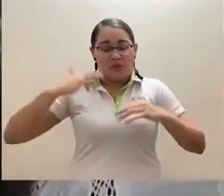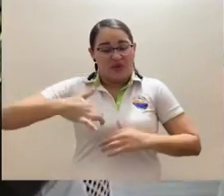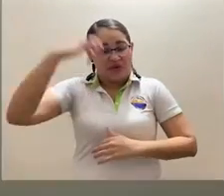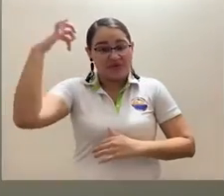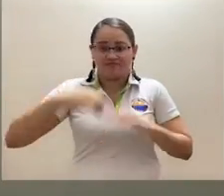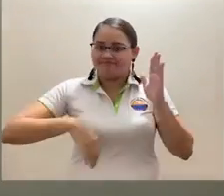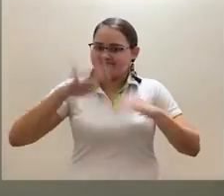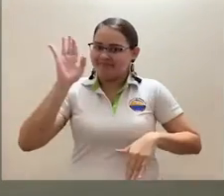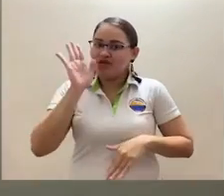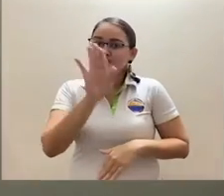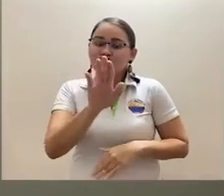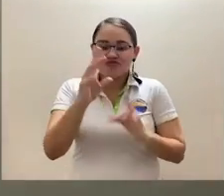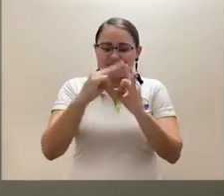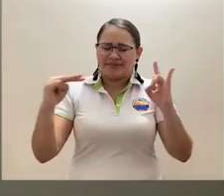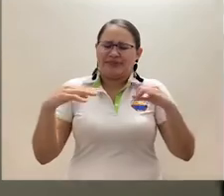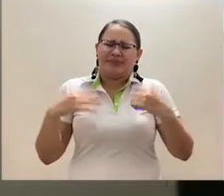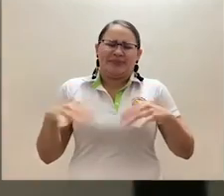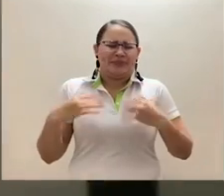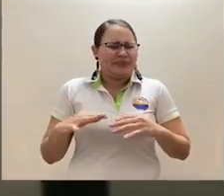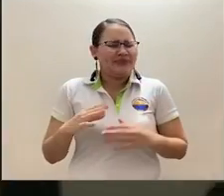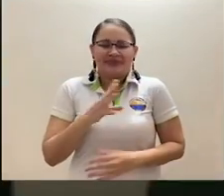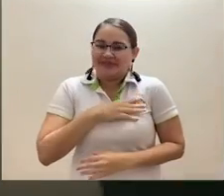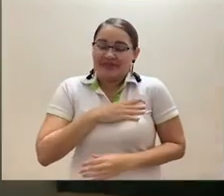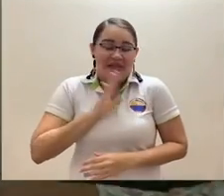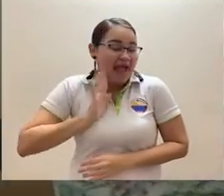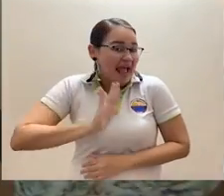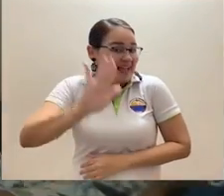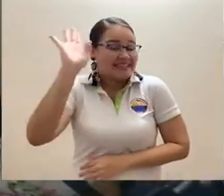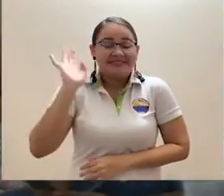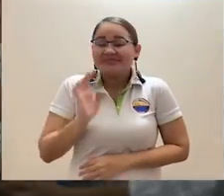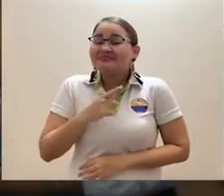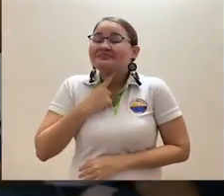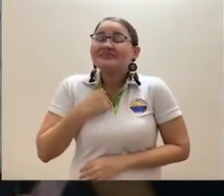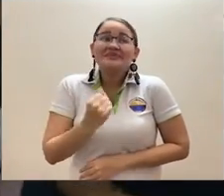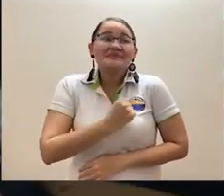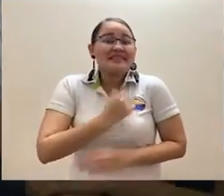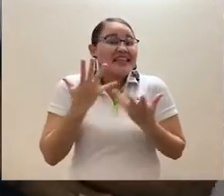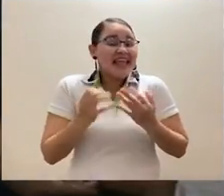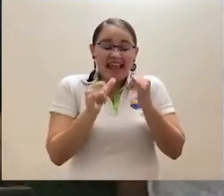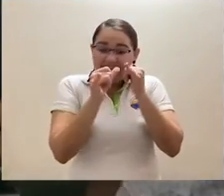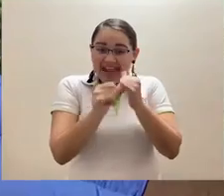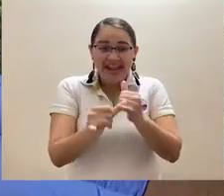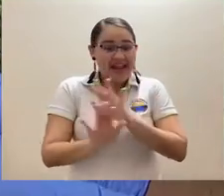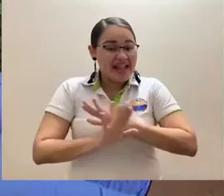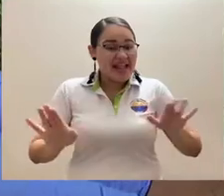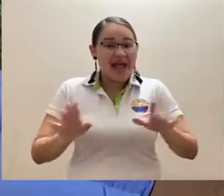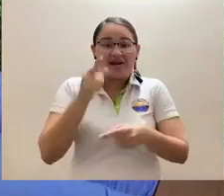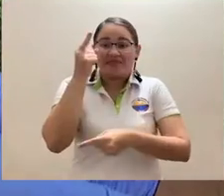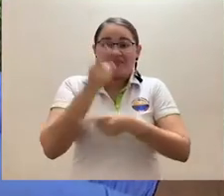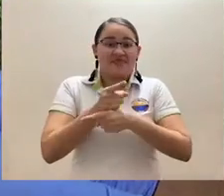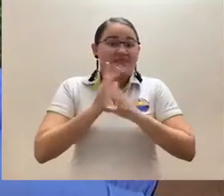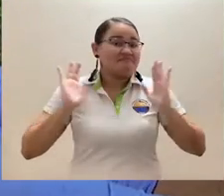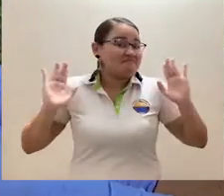Magdalena. Ella se abrazó a esa profesión, a ser ingeniera. Y yo siempre le digo